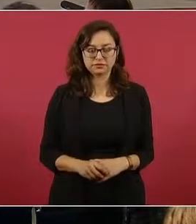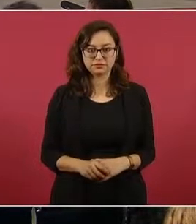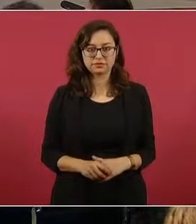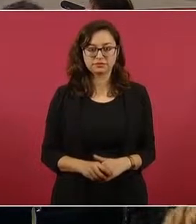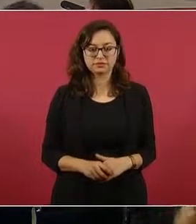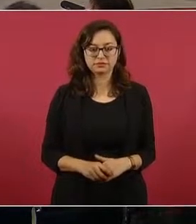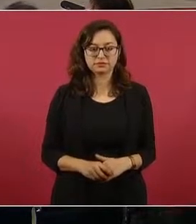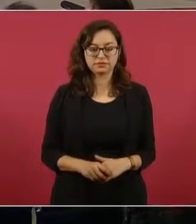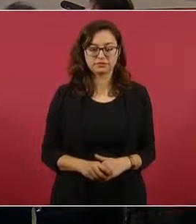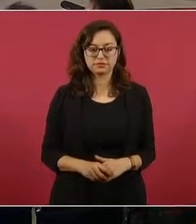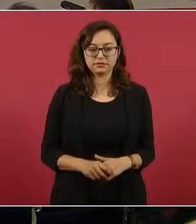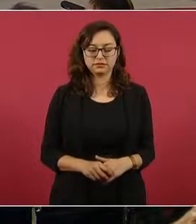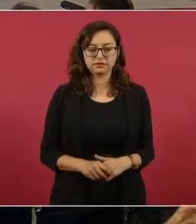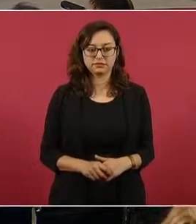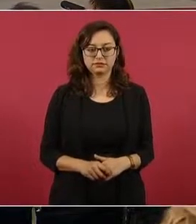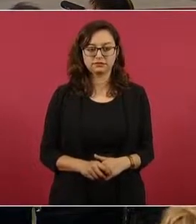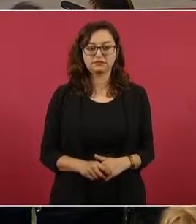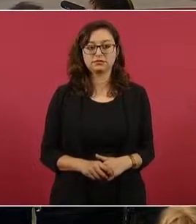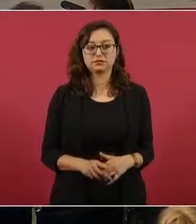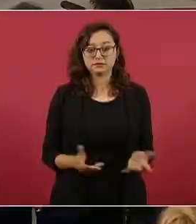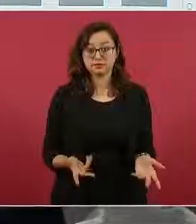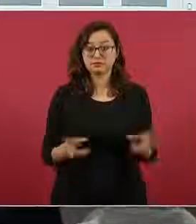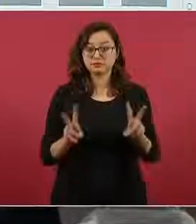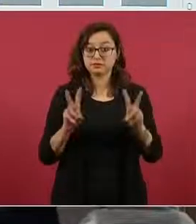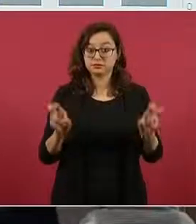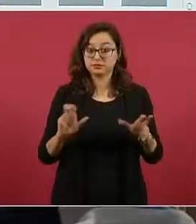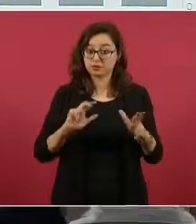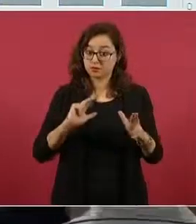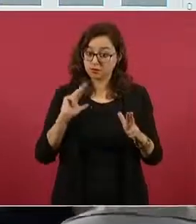Y esto es homicidio.